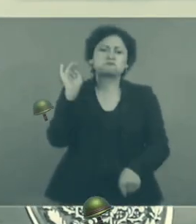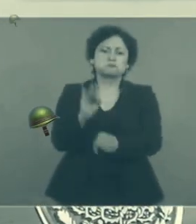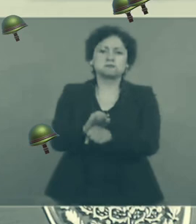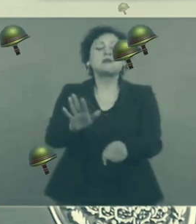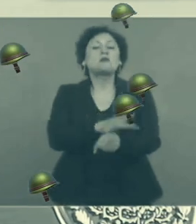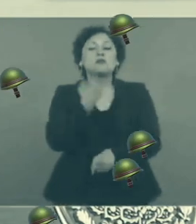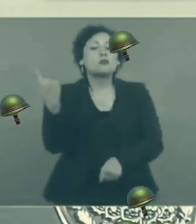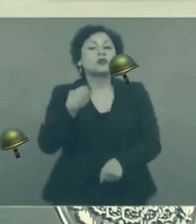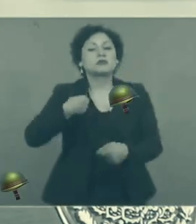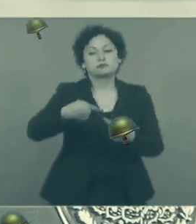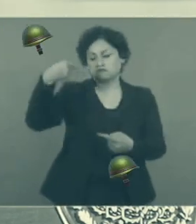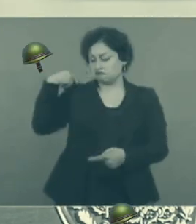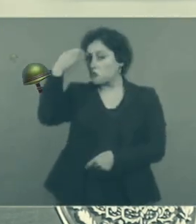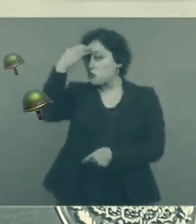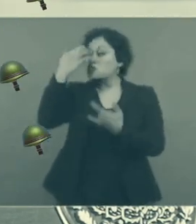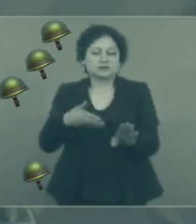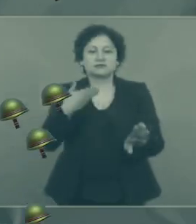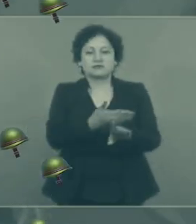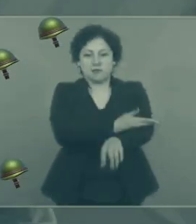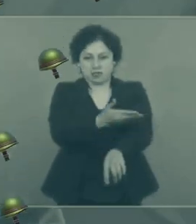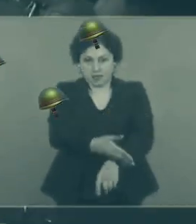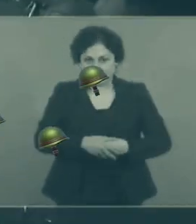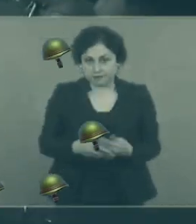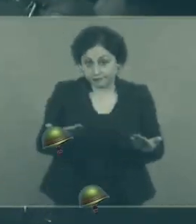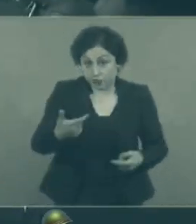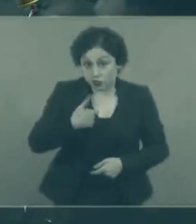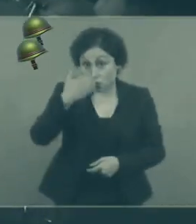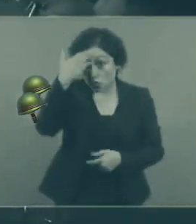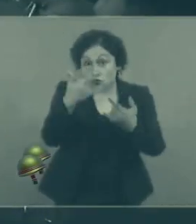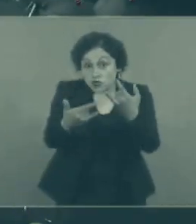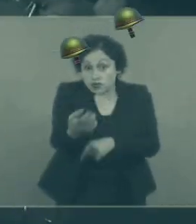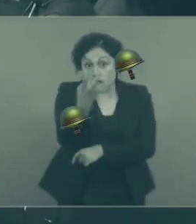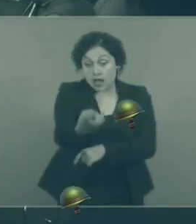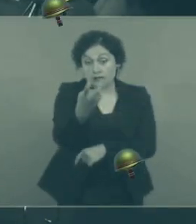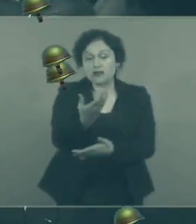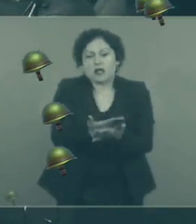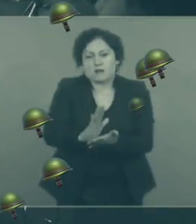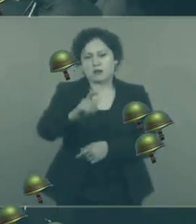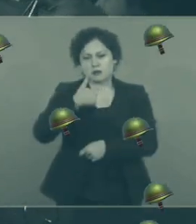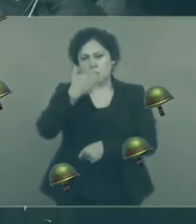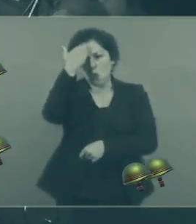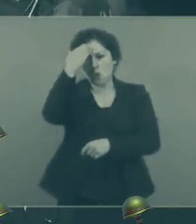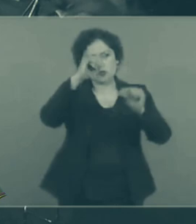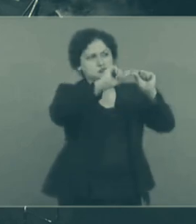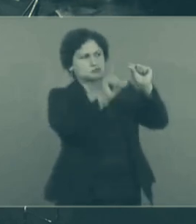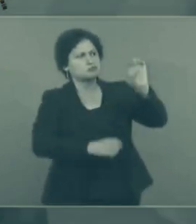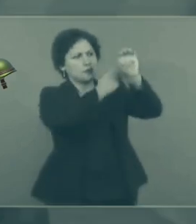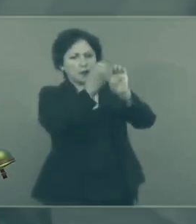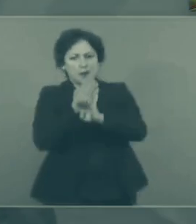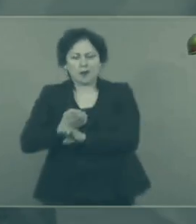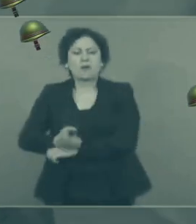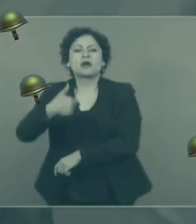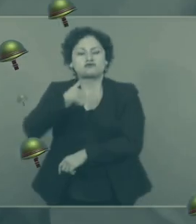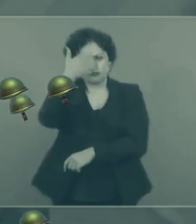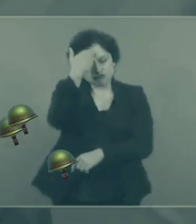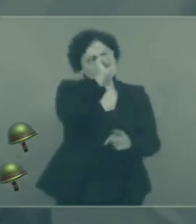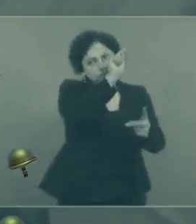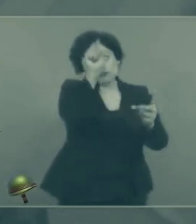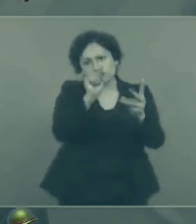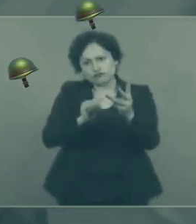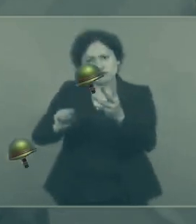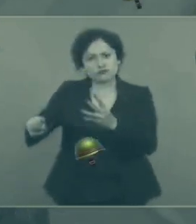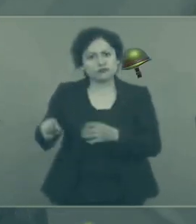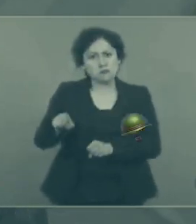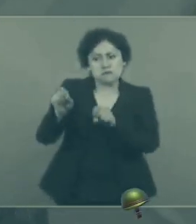recordarla en breve. Además, conozco todos los pueblos de México, y en los pueblos de México viven la familia de los